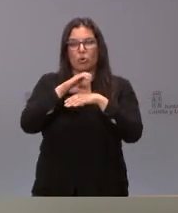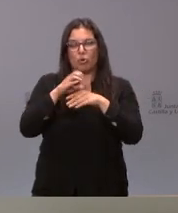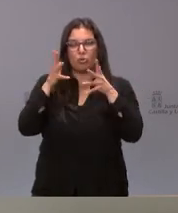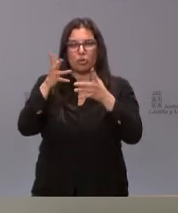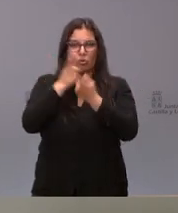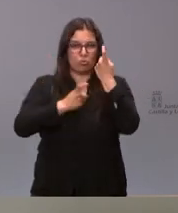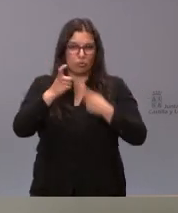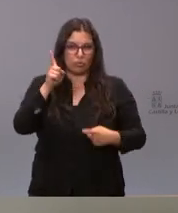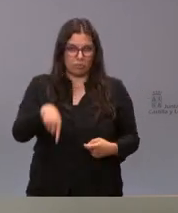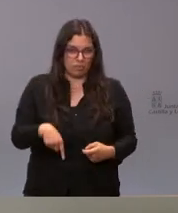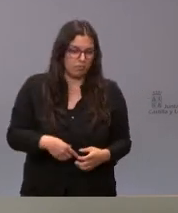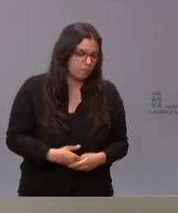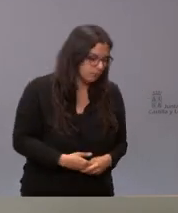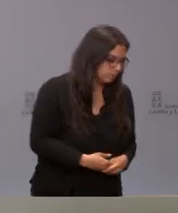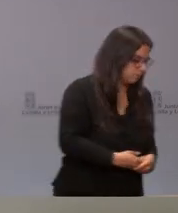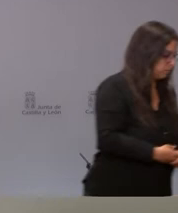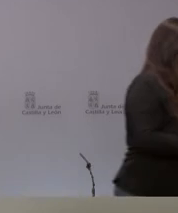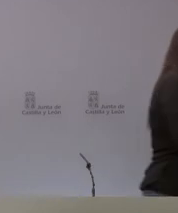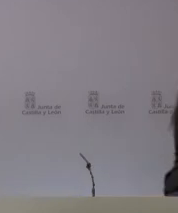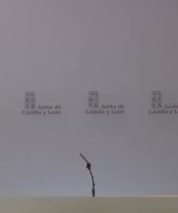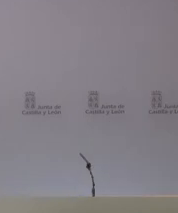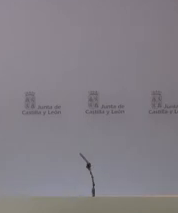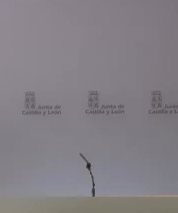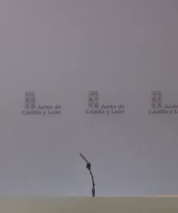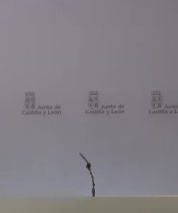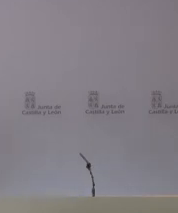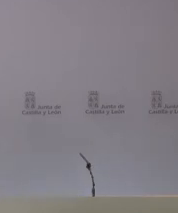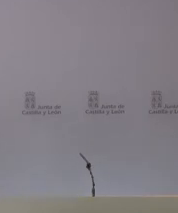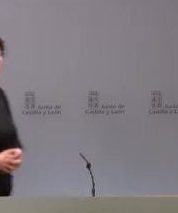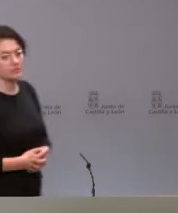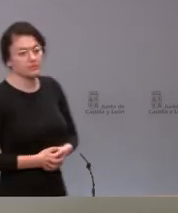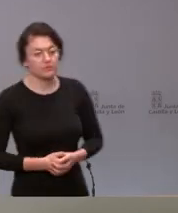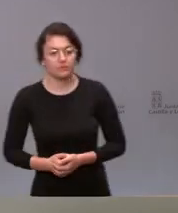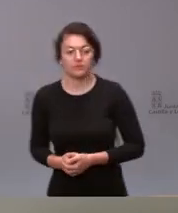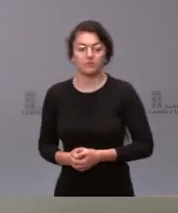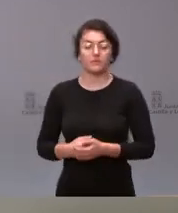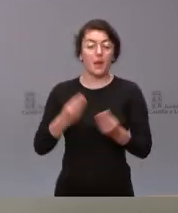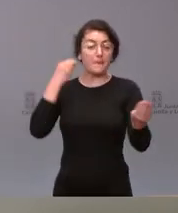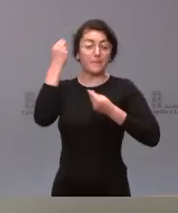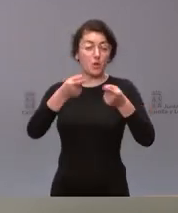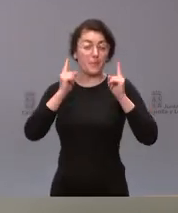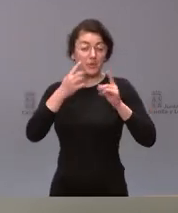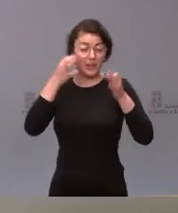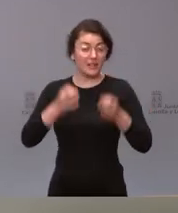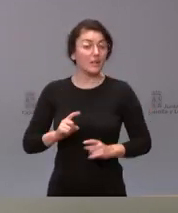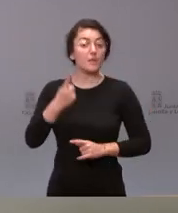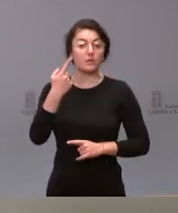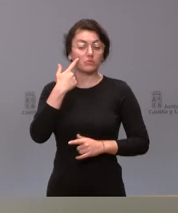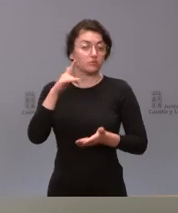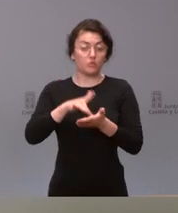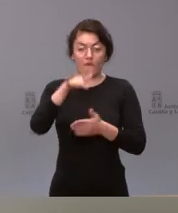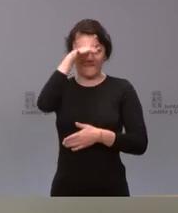yo creo que la previsión más realista para la presentación del proyecto de ley es inmediatamente después de verano